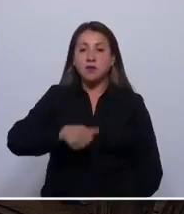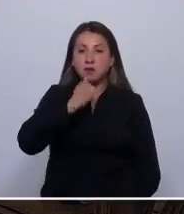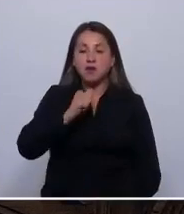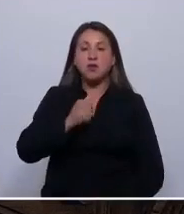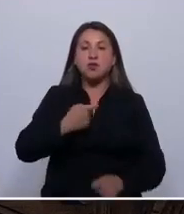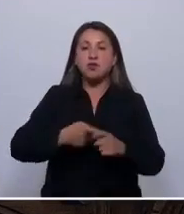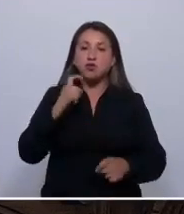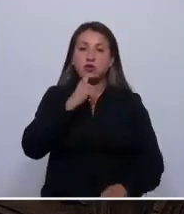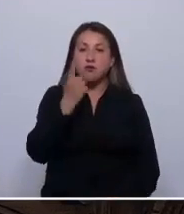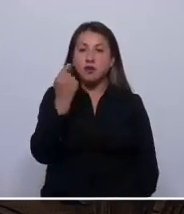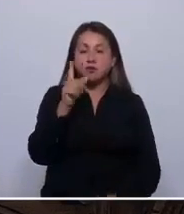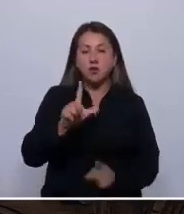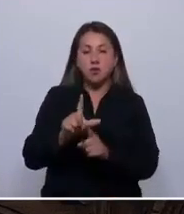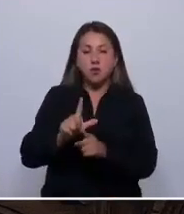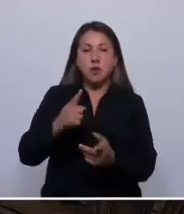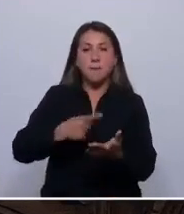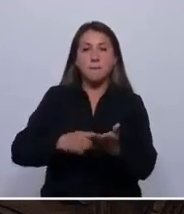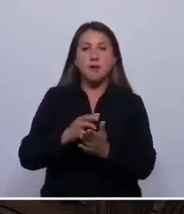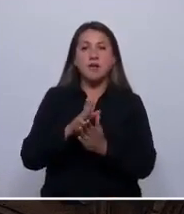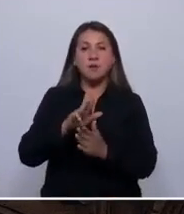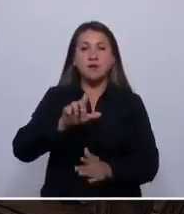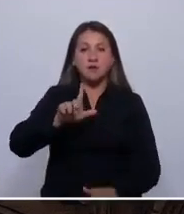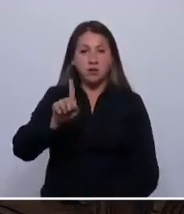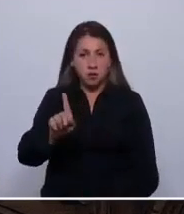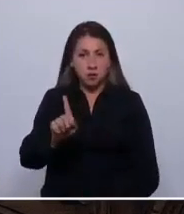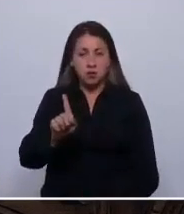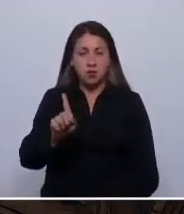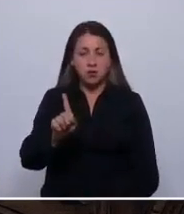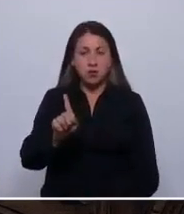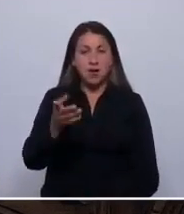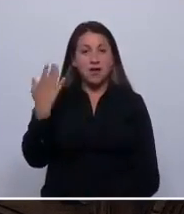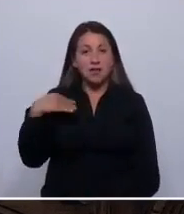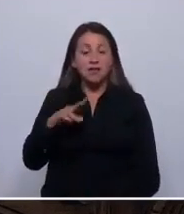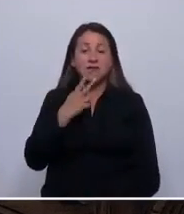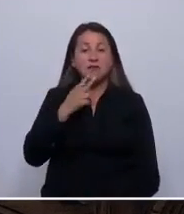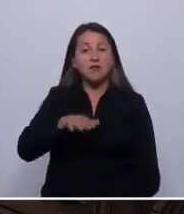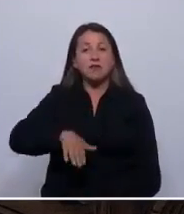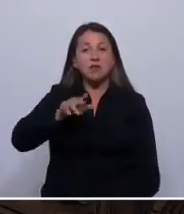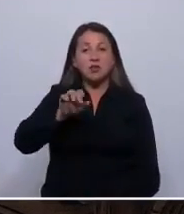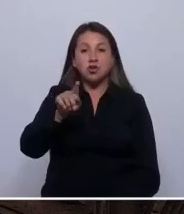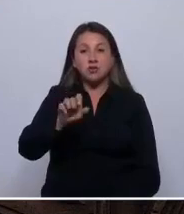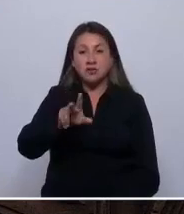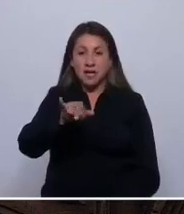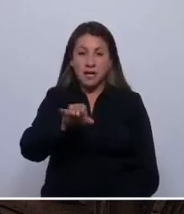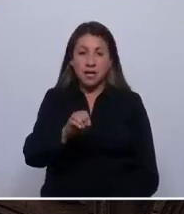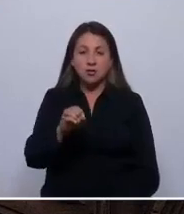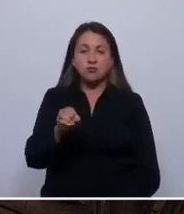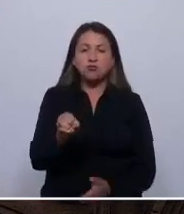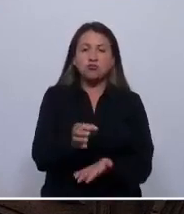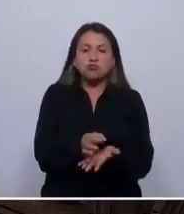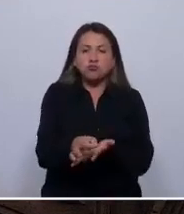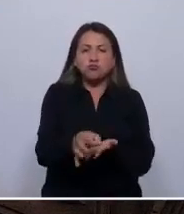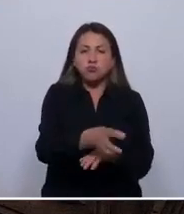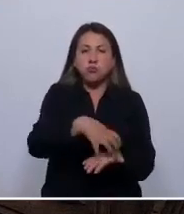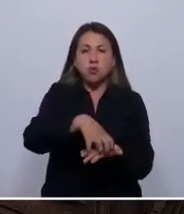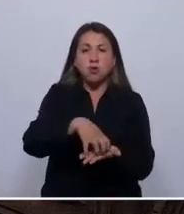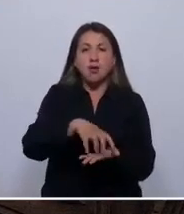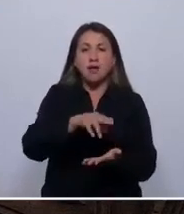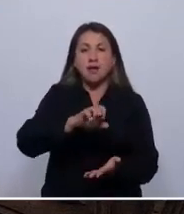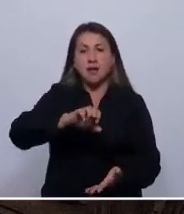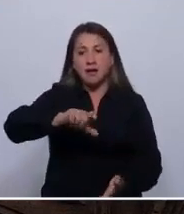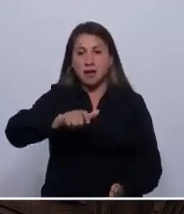Héroes el 11 de julio de 1971. Viví mi infancia en Rosario, una pequeña localidad en la comuna de Rengo.